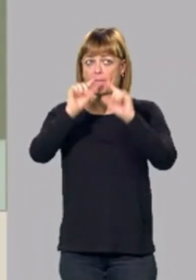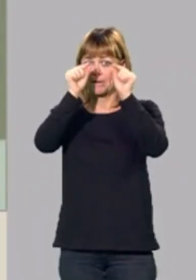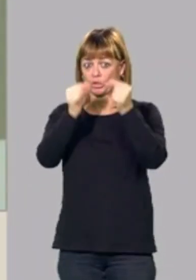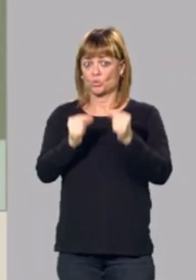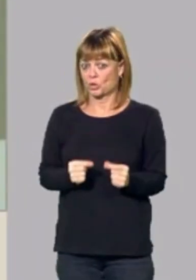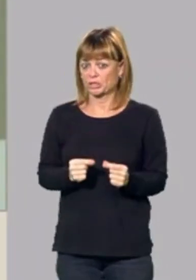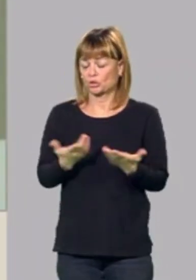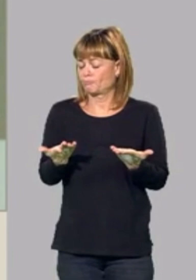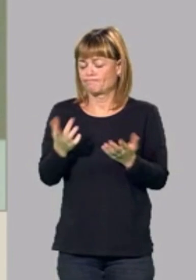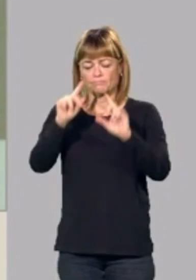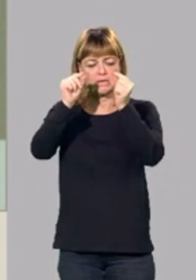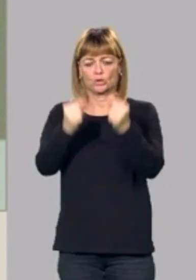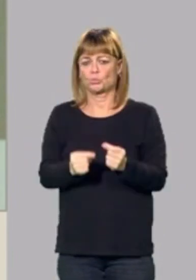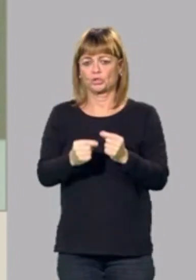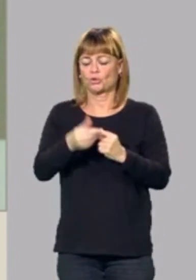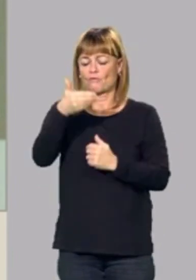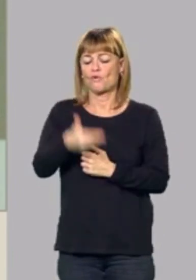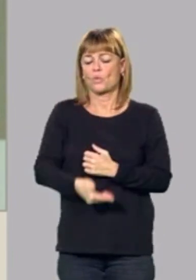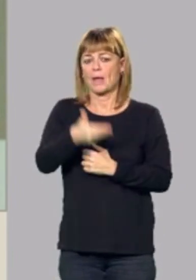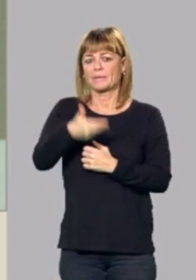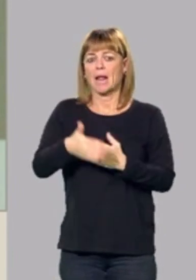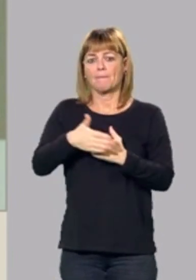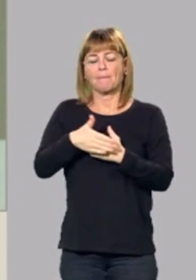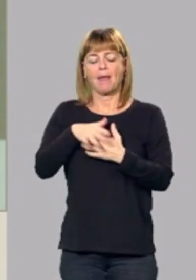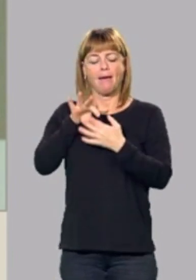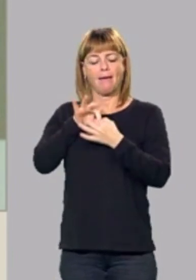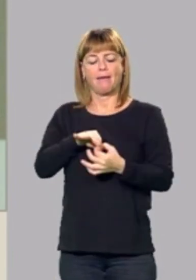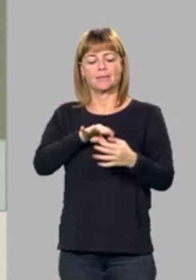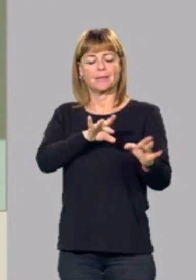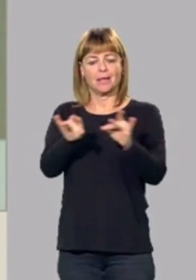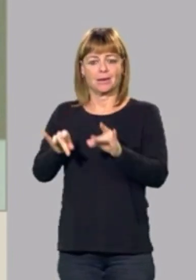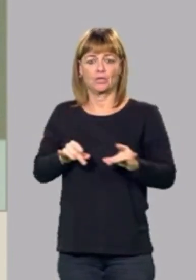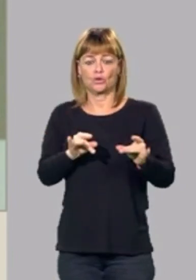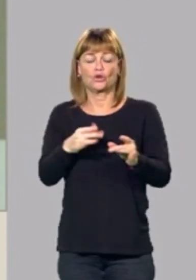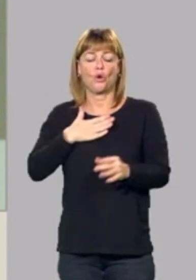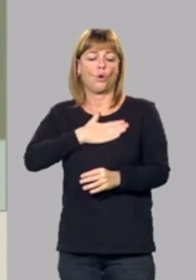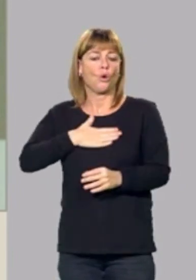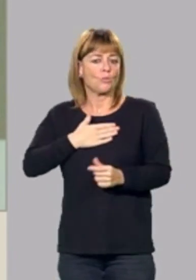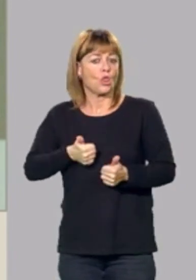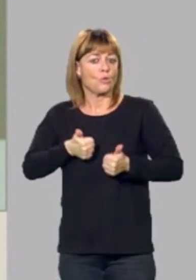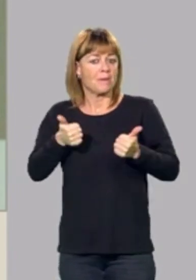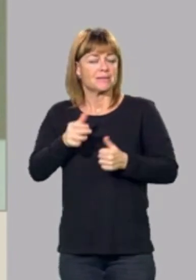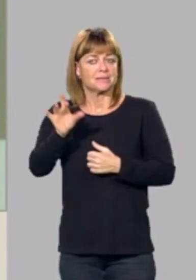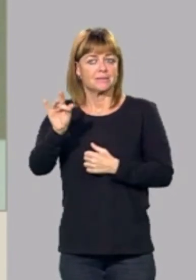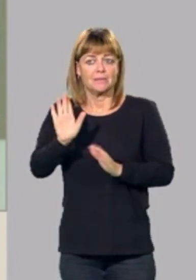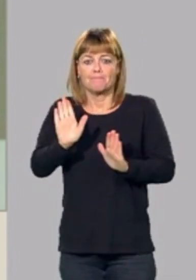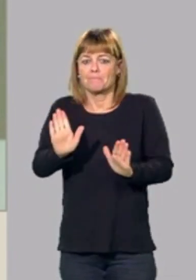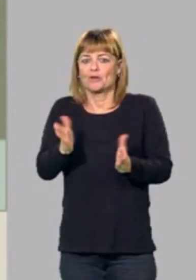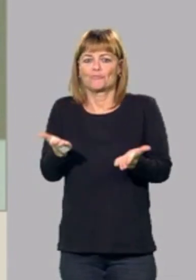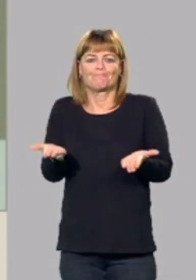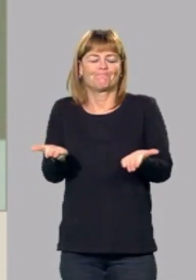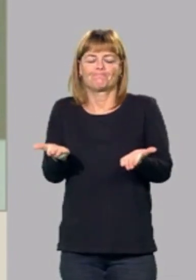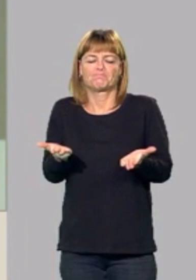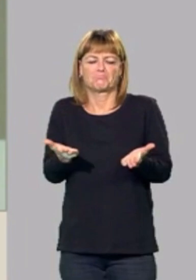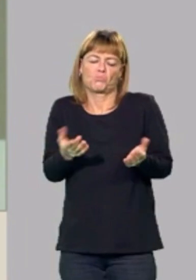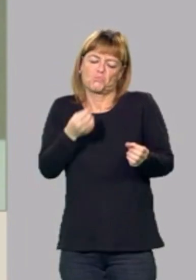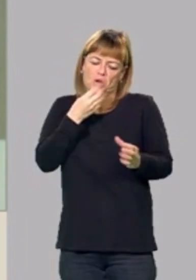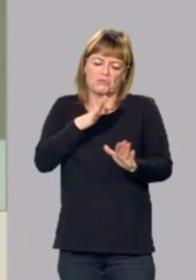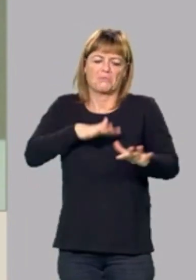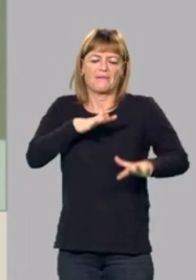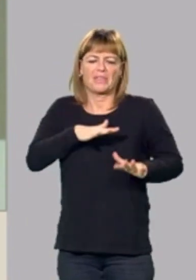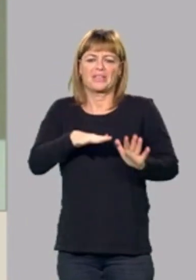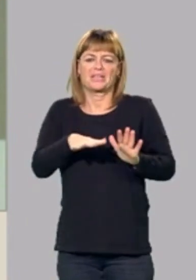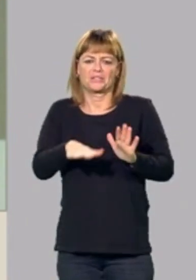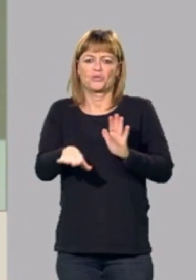un territorio quizá esté más cómodo, pero de todas maneras siguen haciéndole guiños a Vox de vez en cuando